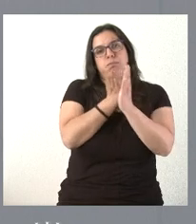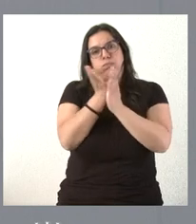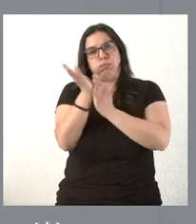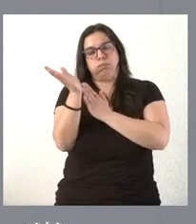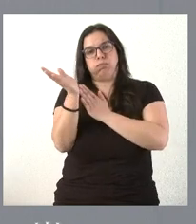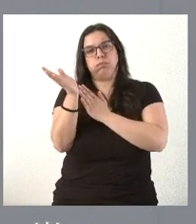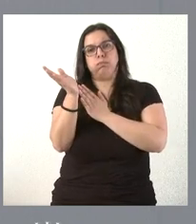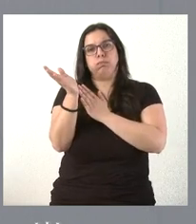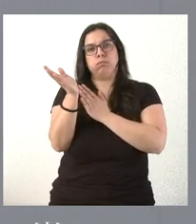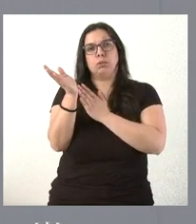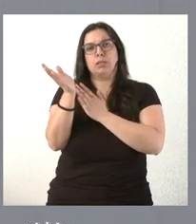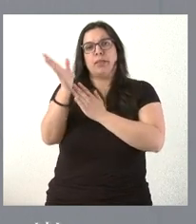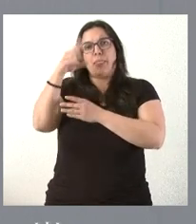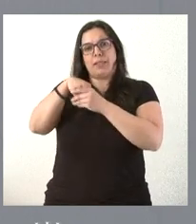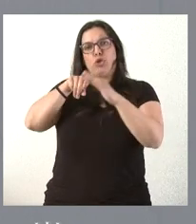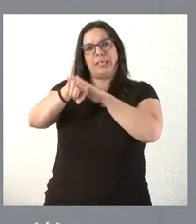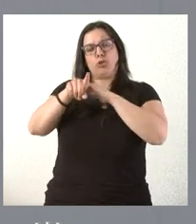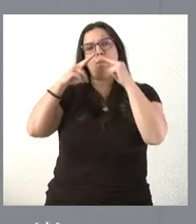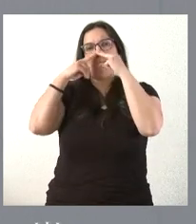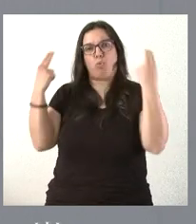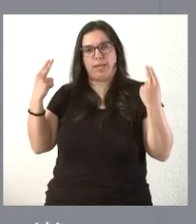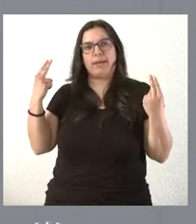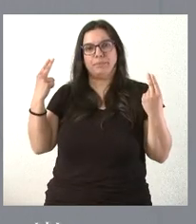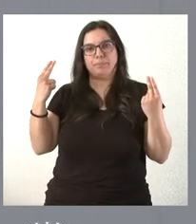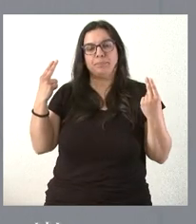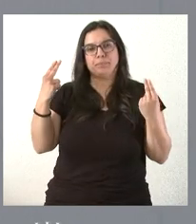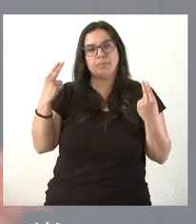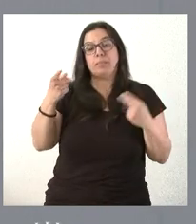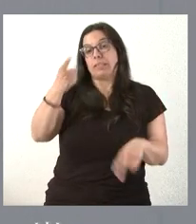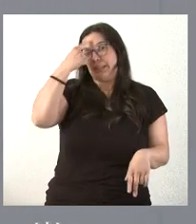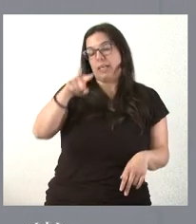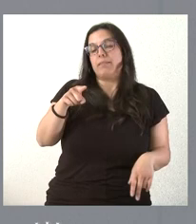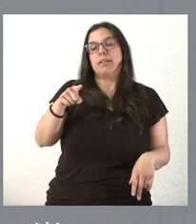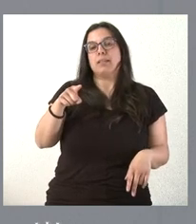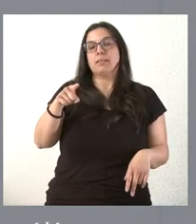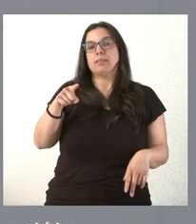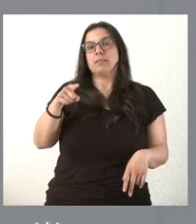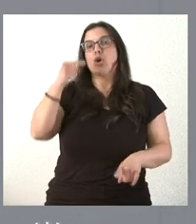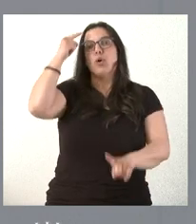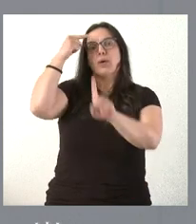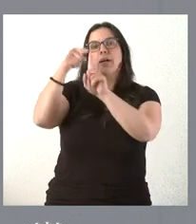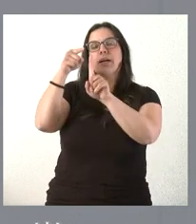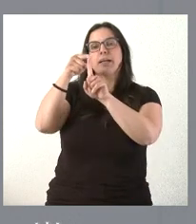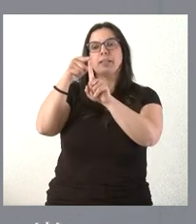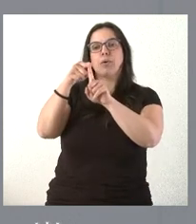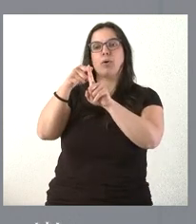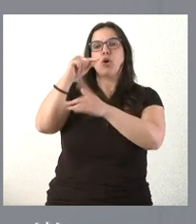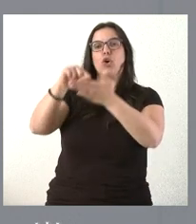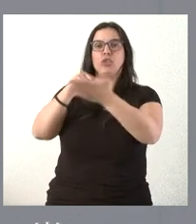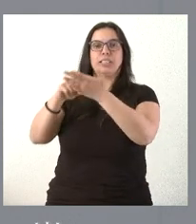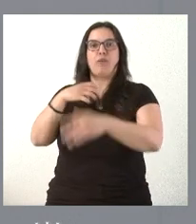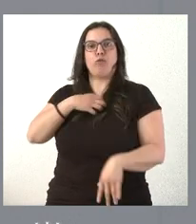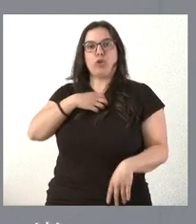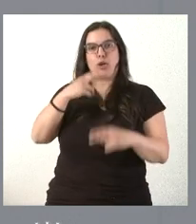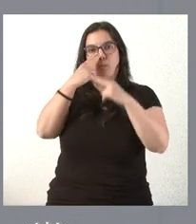la propia gestión pública. Y, por tanto, sabe usted que el planteamiento es contratar empleados públicos para que hagan esta